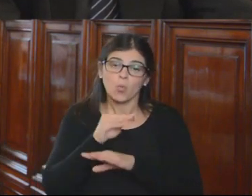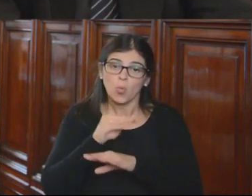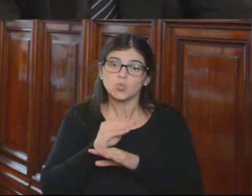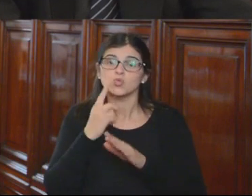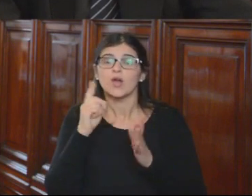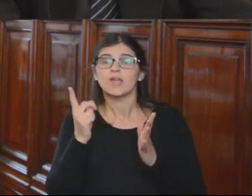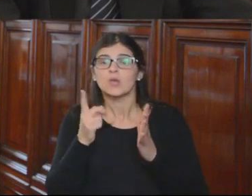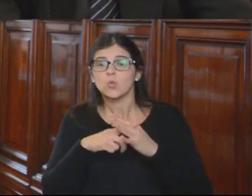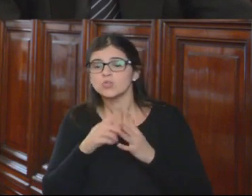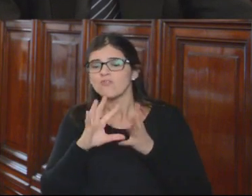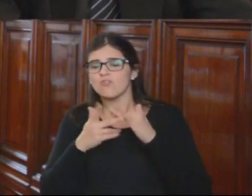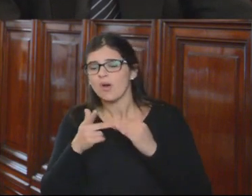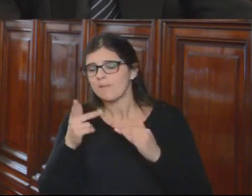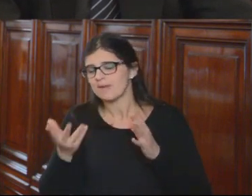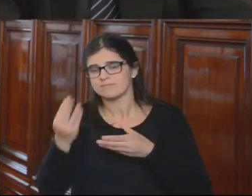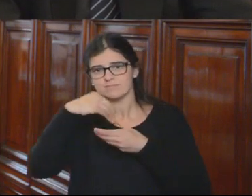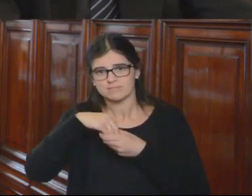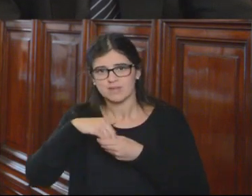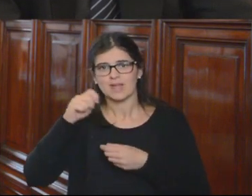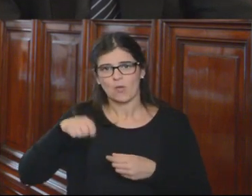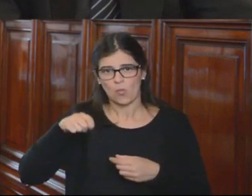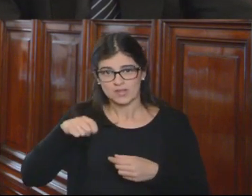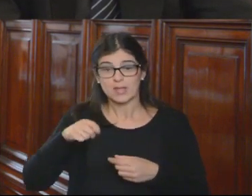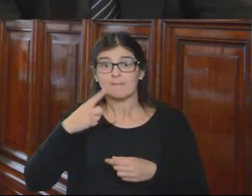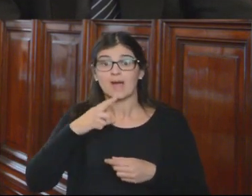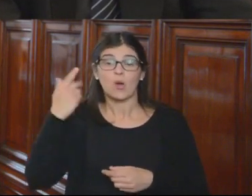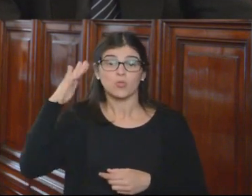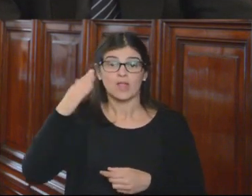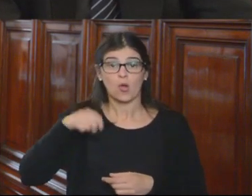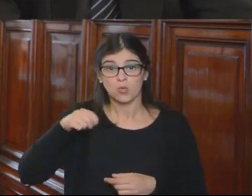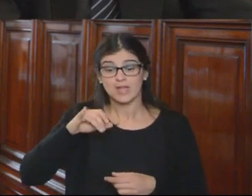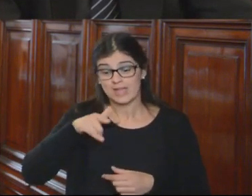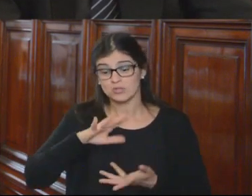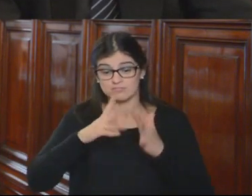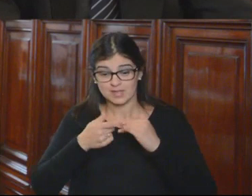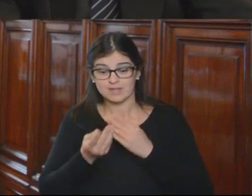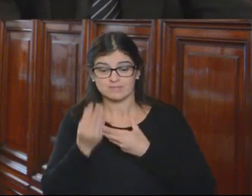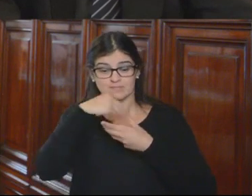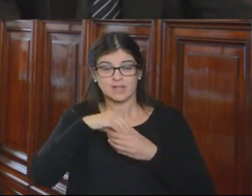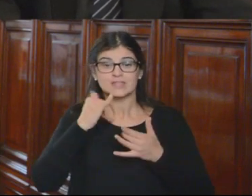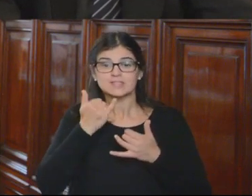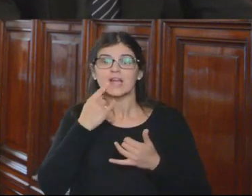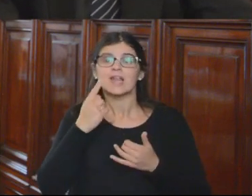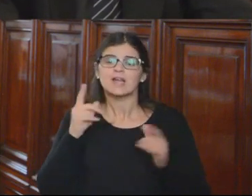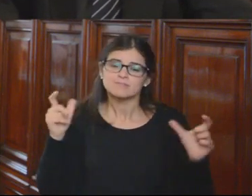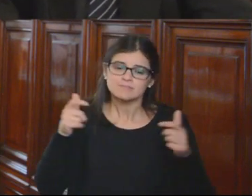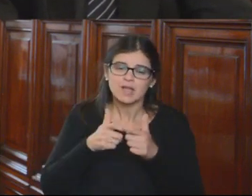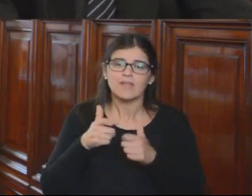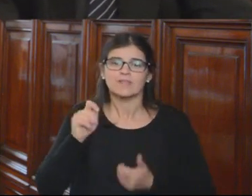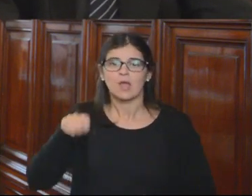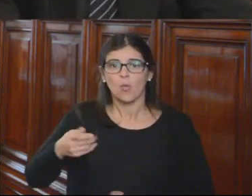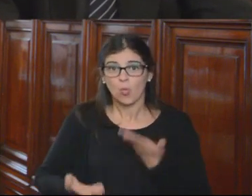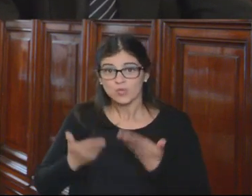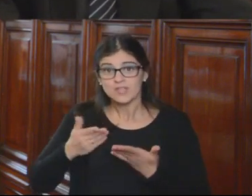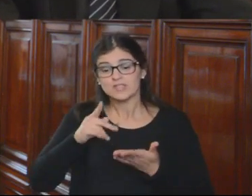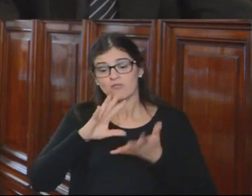inducción de la Escuela de Jueces para las autoridades judiciales. En este criterio fue inmerso las conclusiones de la cumbre de justicia, las cuales